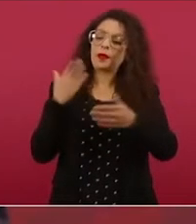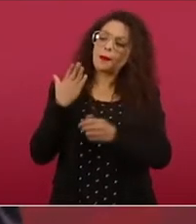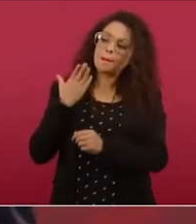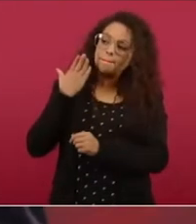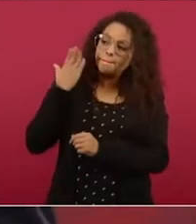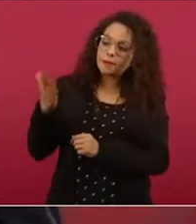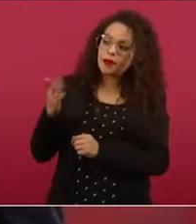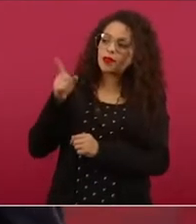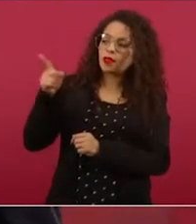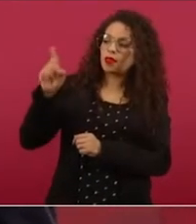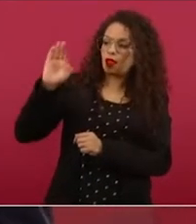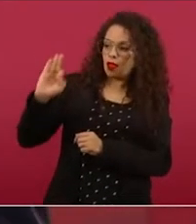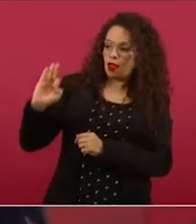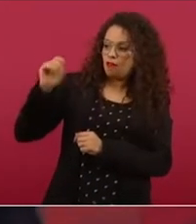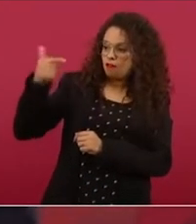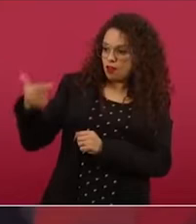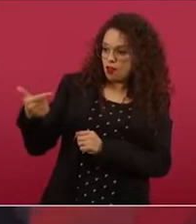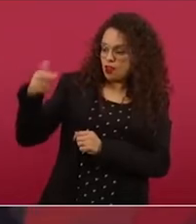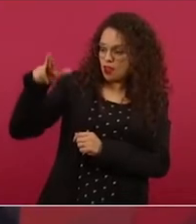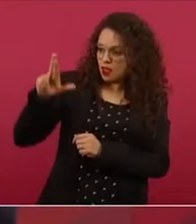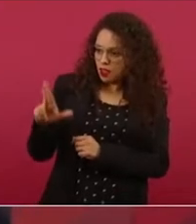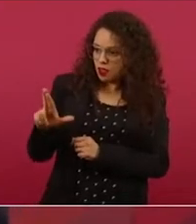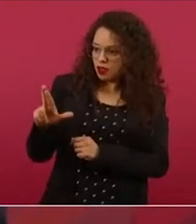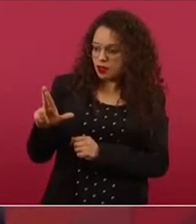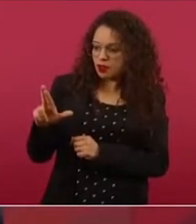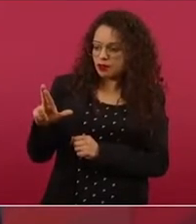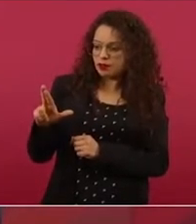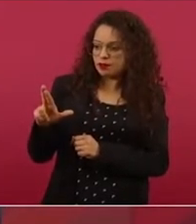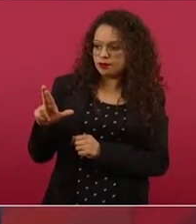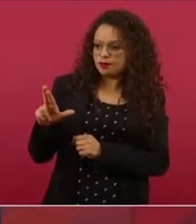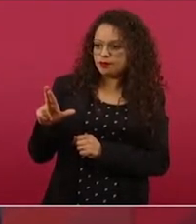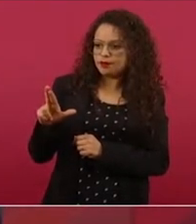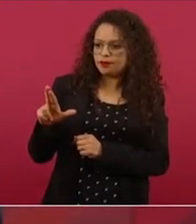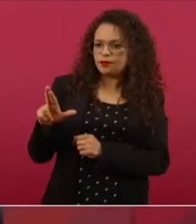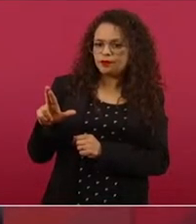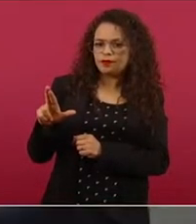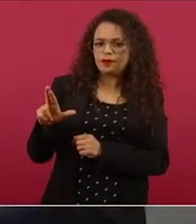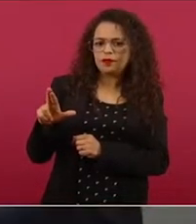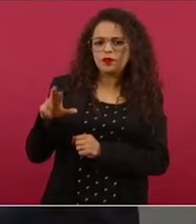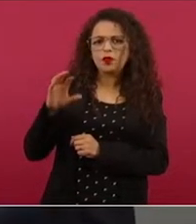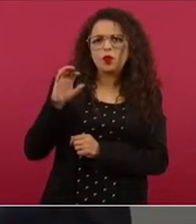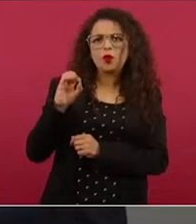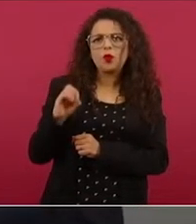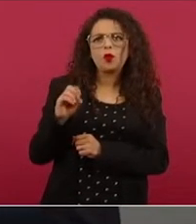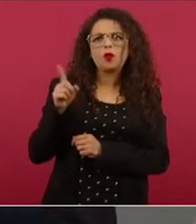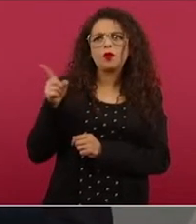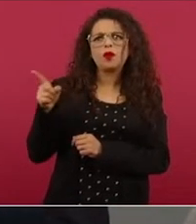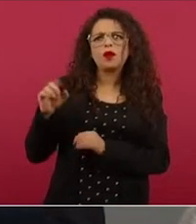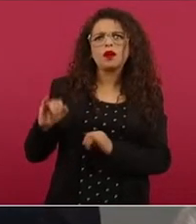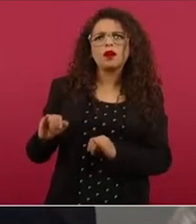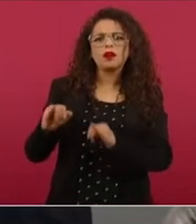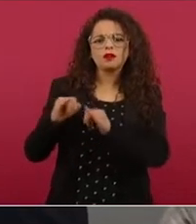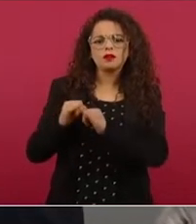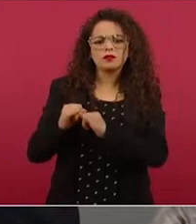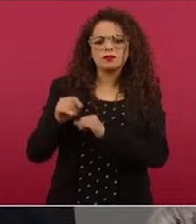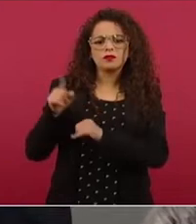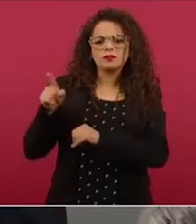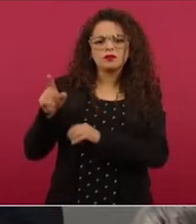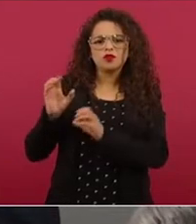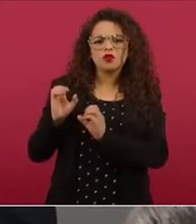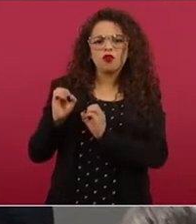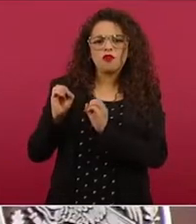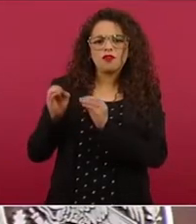el Instituto, la Oficina de Inteligencia